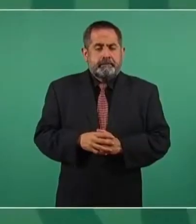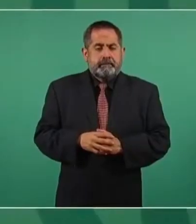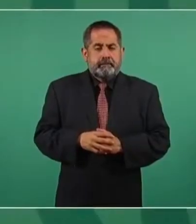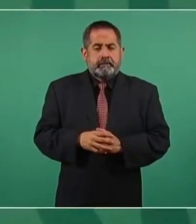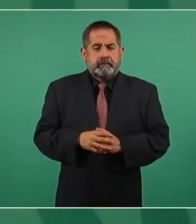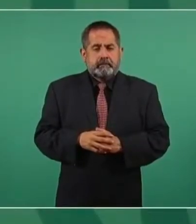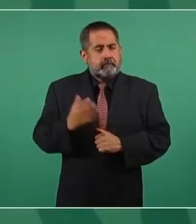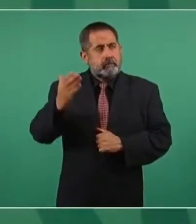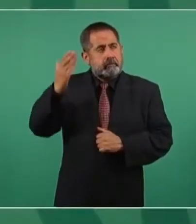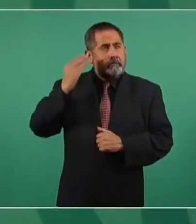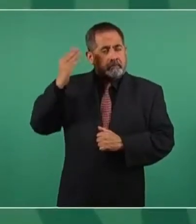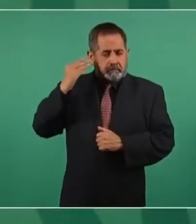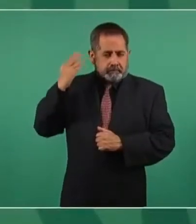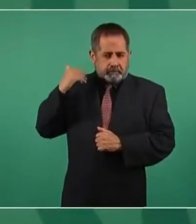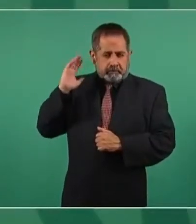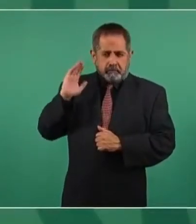porque se nos